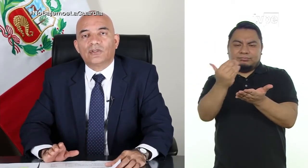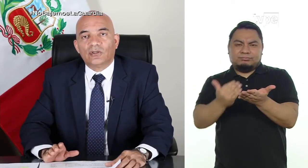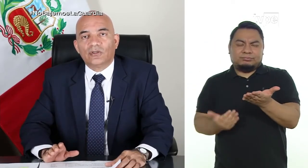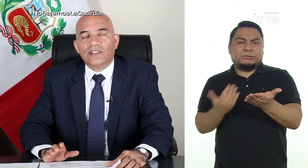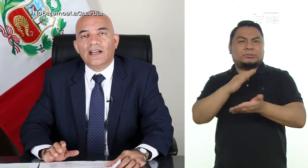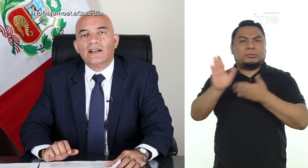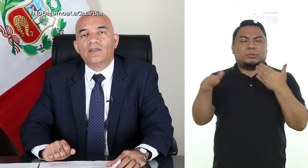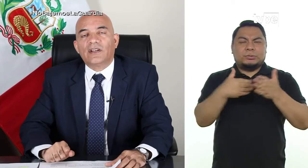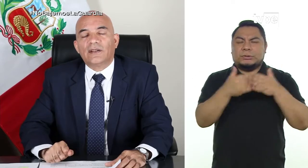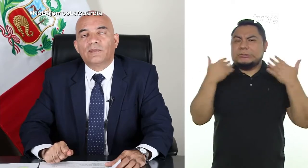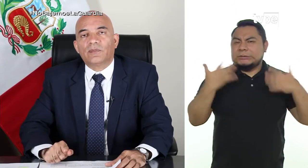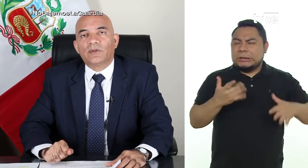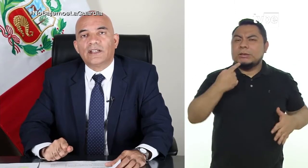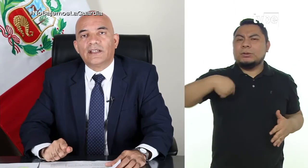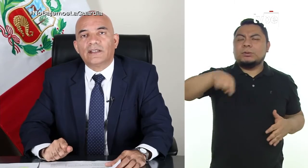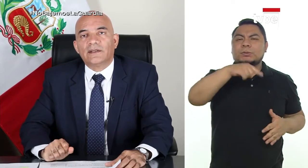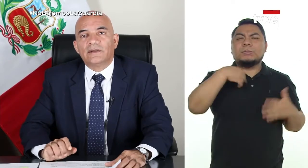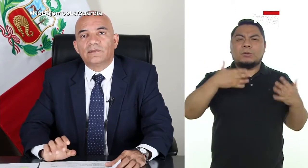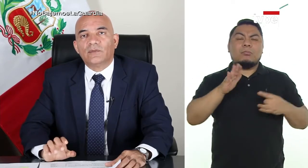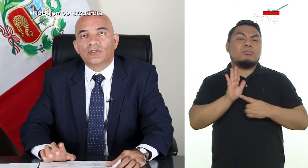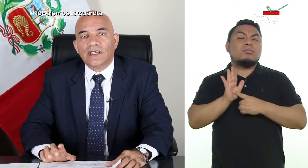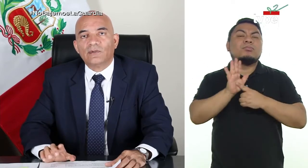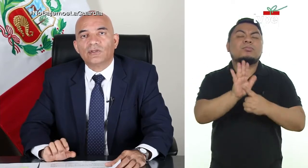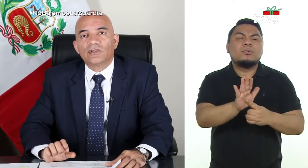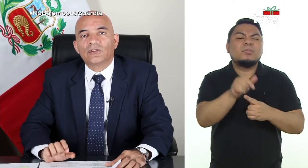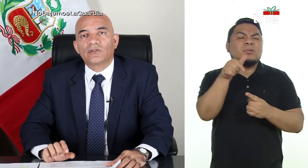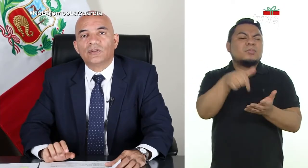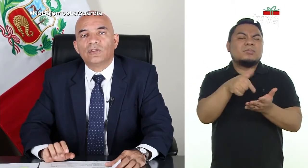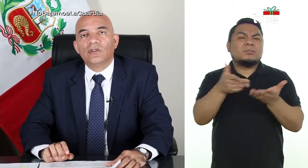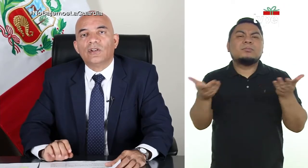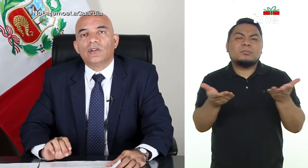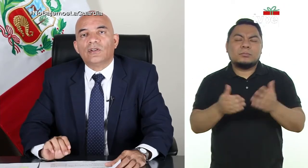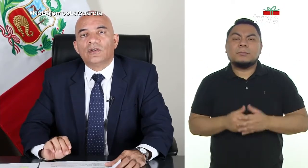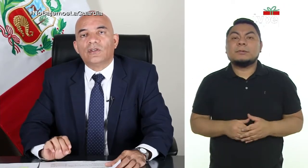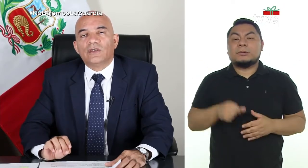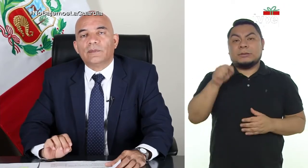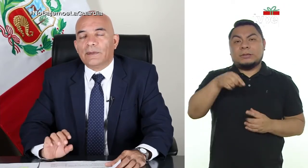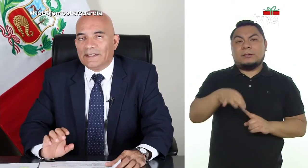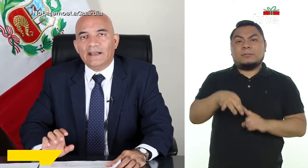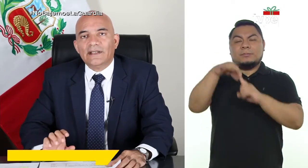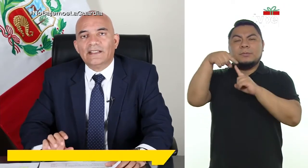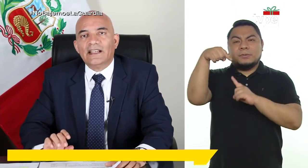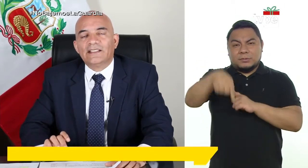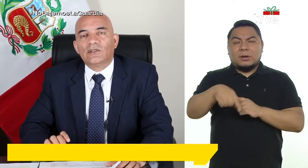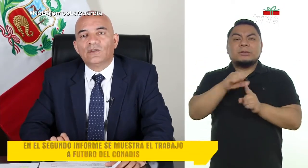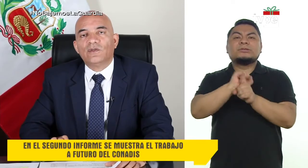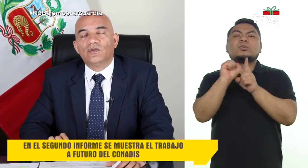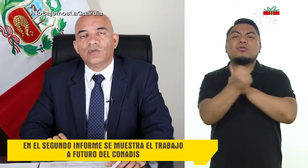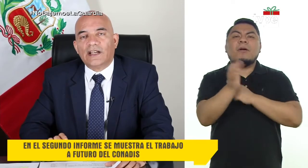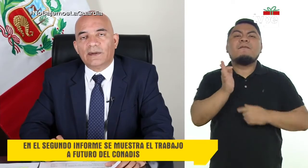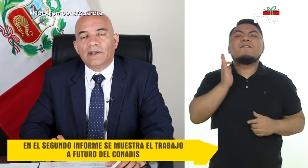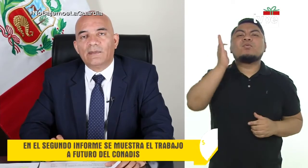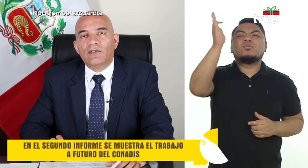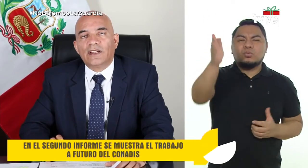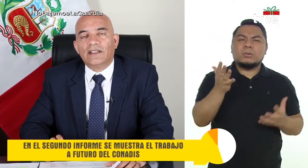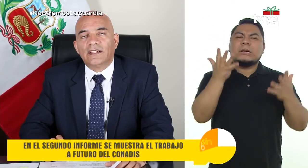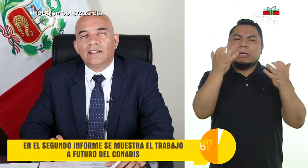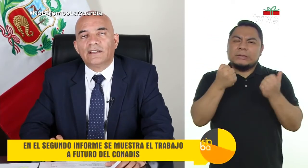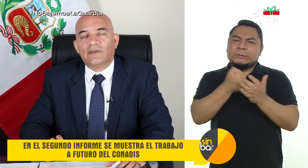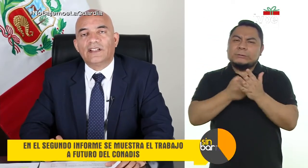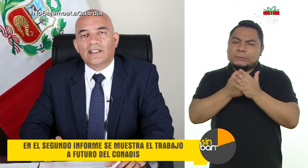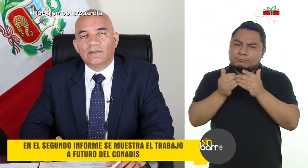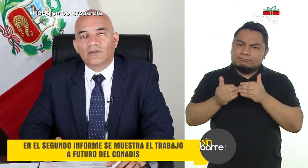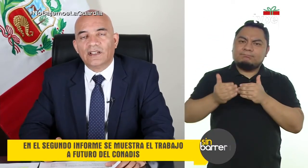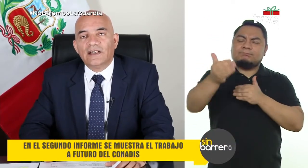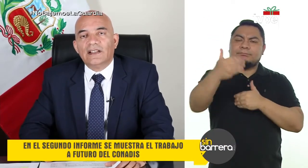nosotros ya lo que mostramos son especialmente la situación futura que esperamos que